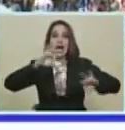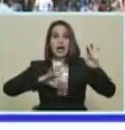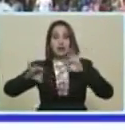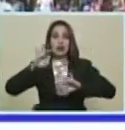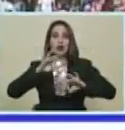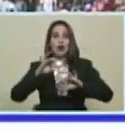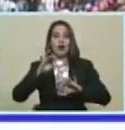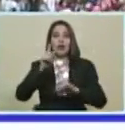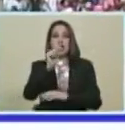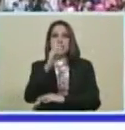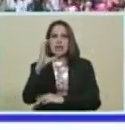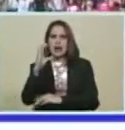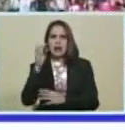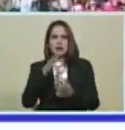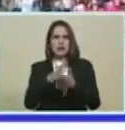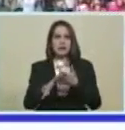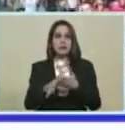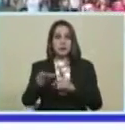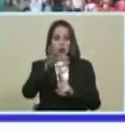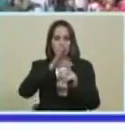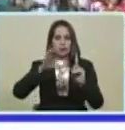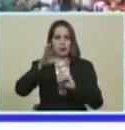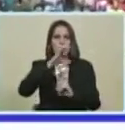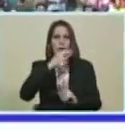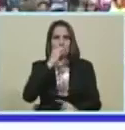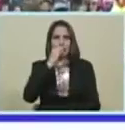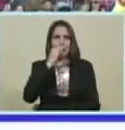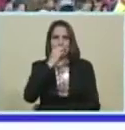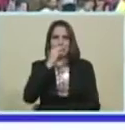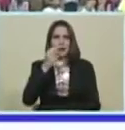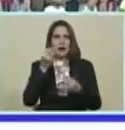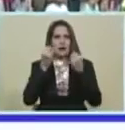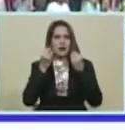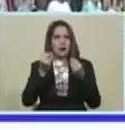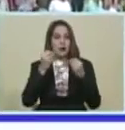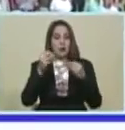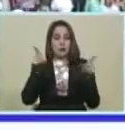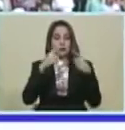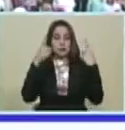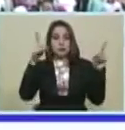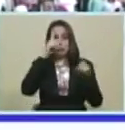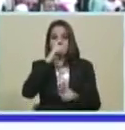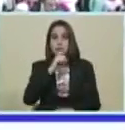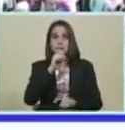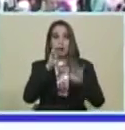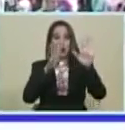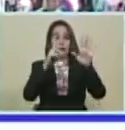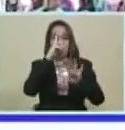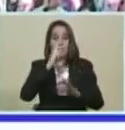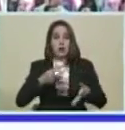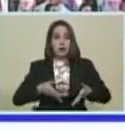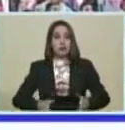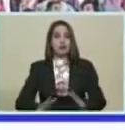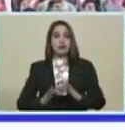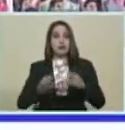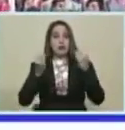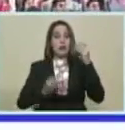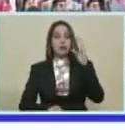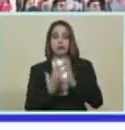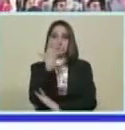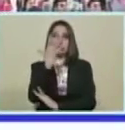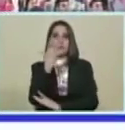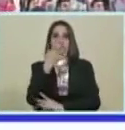juventud plenando el complejo cultural Y celebrando los nueve años En que se fundó esta poderosa